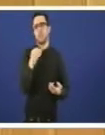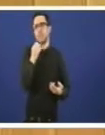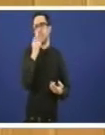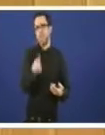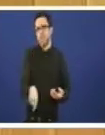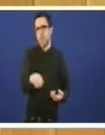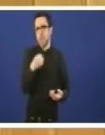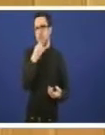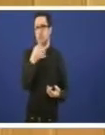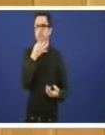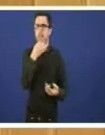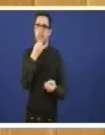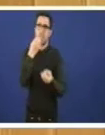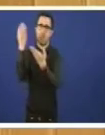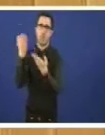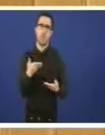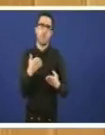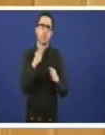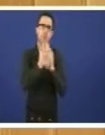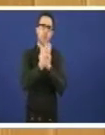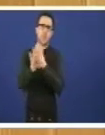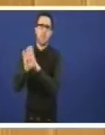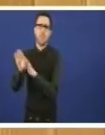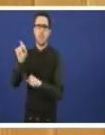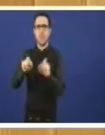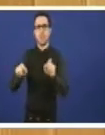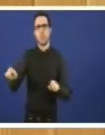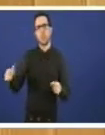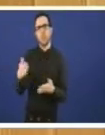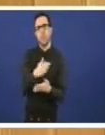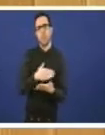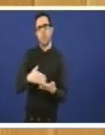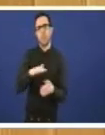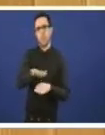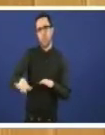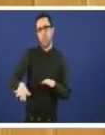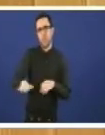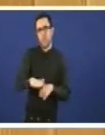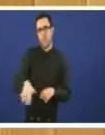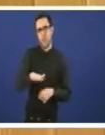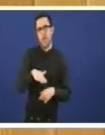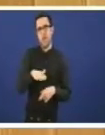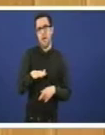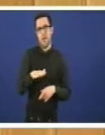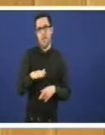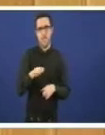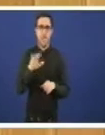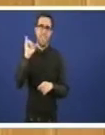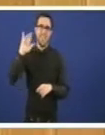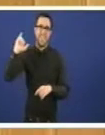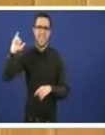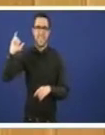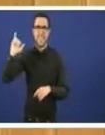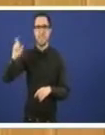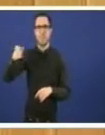os veciños da zona afectada pola instalación desta incineradora que nos acompañan no público e tamén que nos